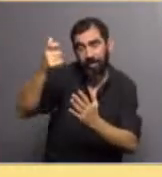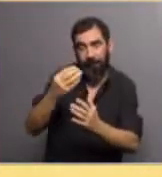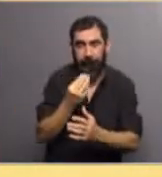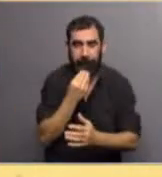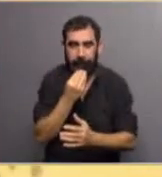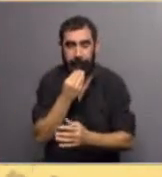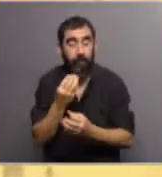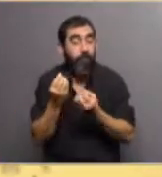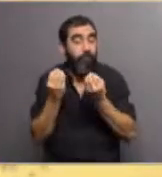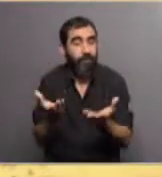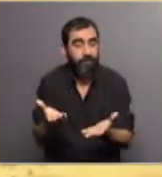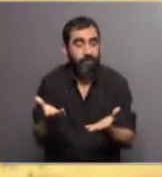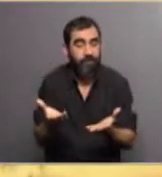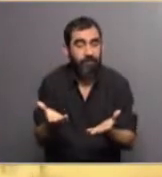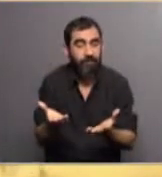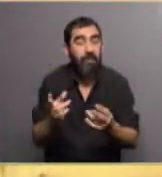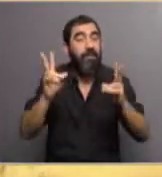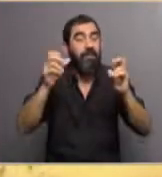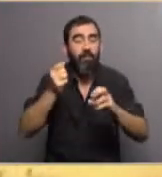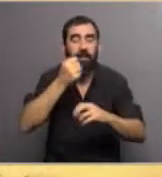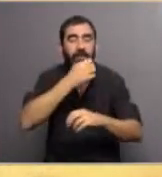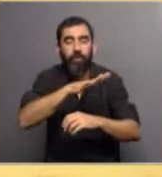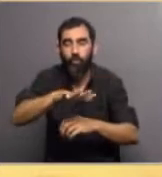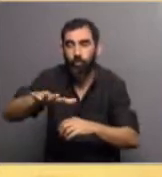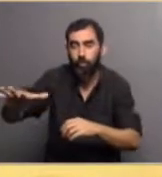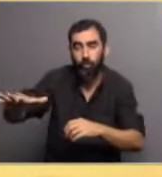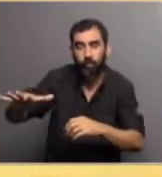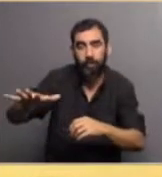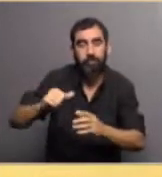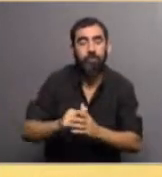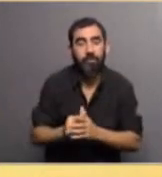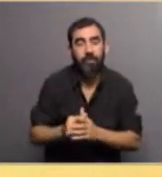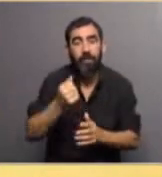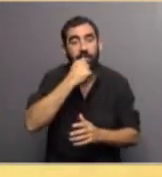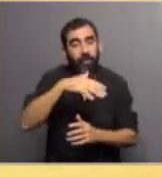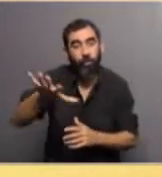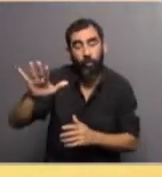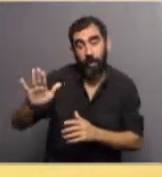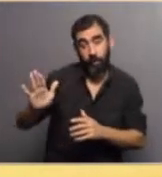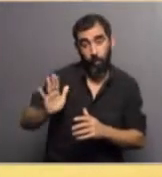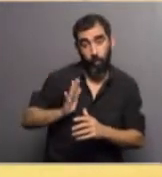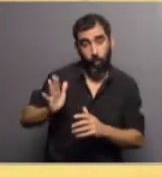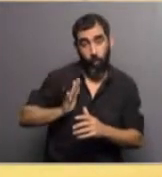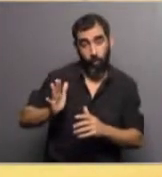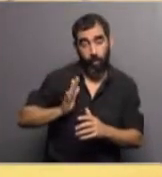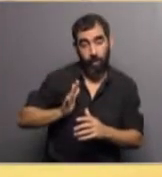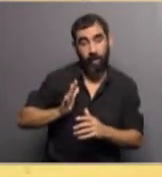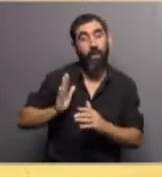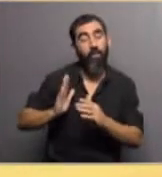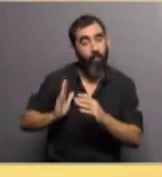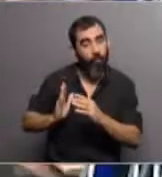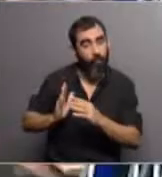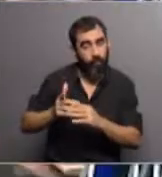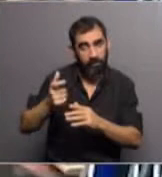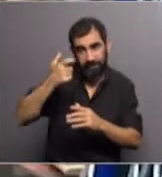porque en realidad trata de historias de mujeres que fueron